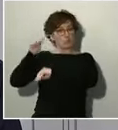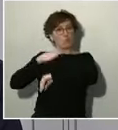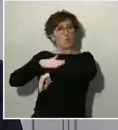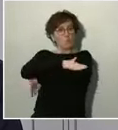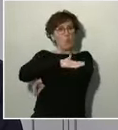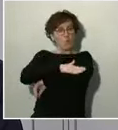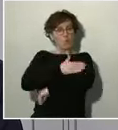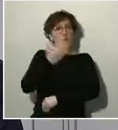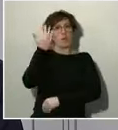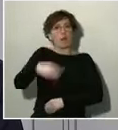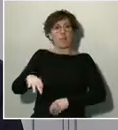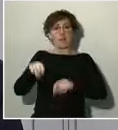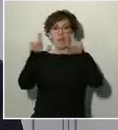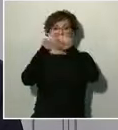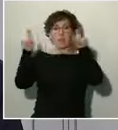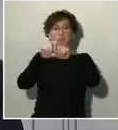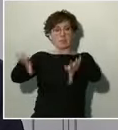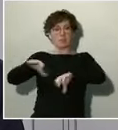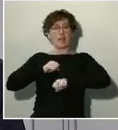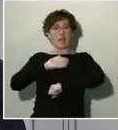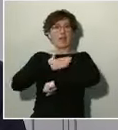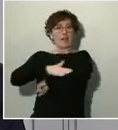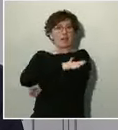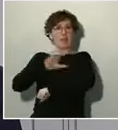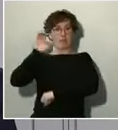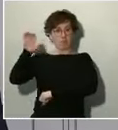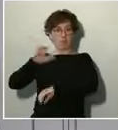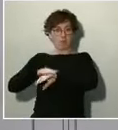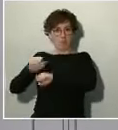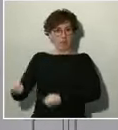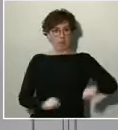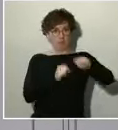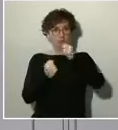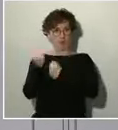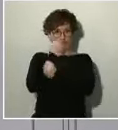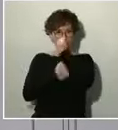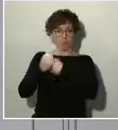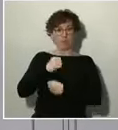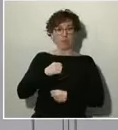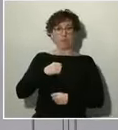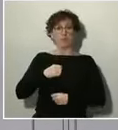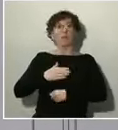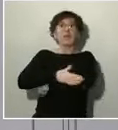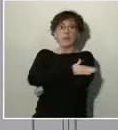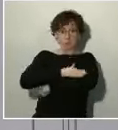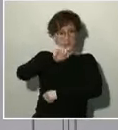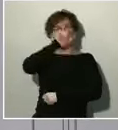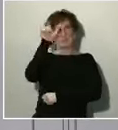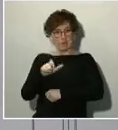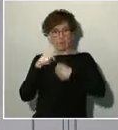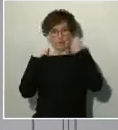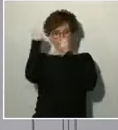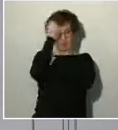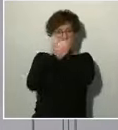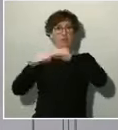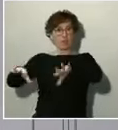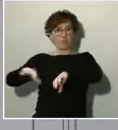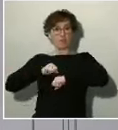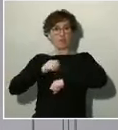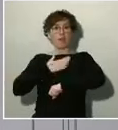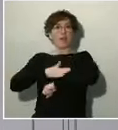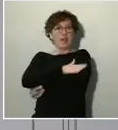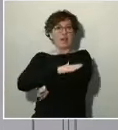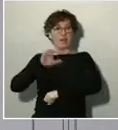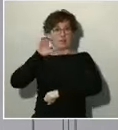necesario para defender la economía? Y el Gobierno italiano está contemplando a nacionalizar una aerolínea. ¿España estaría dispuesta a llegar